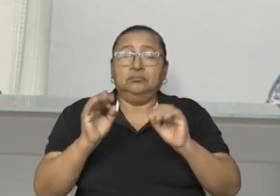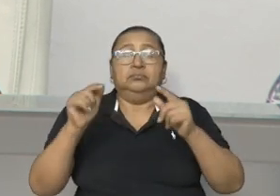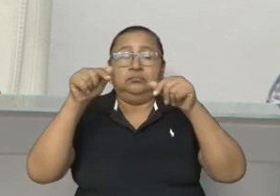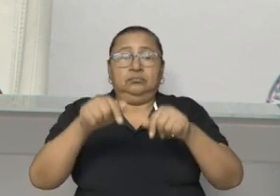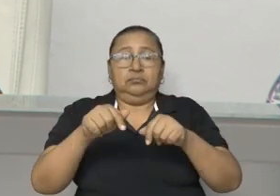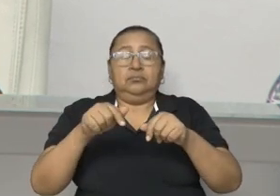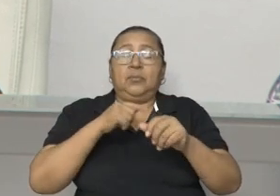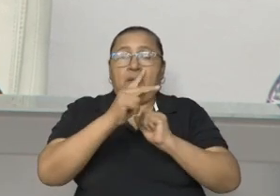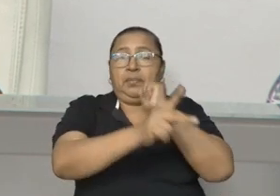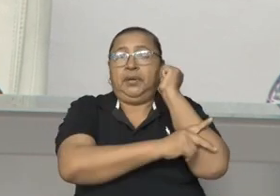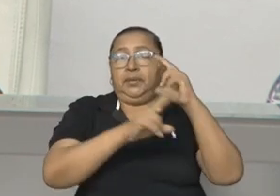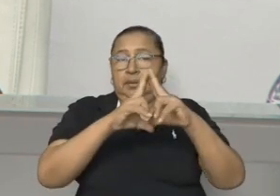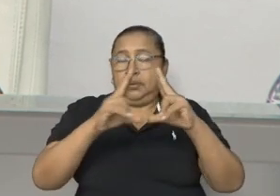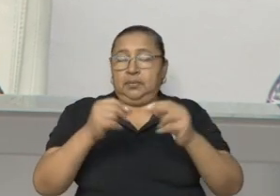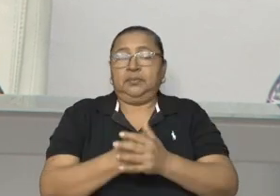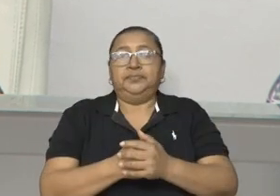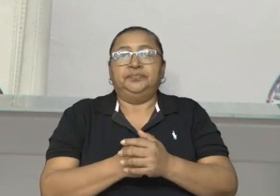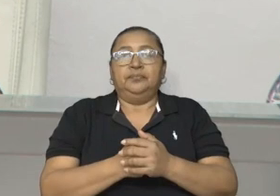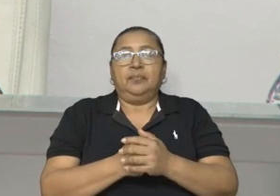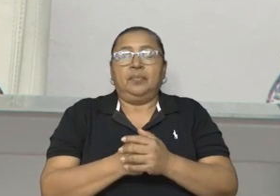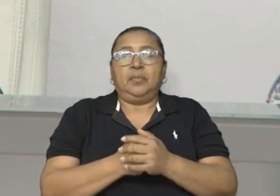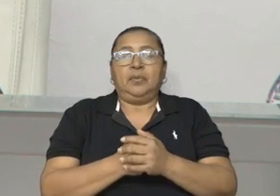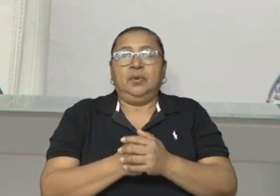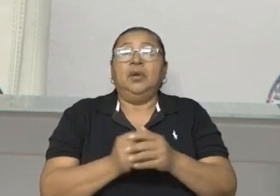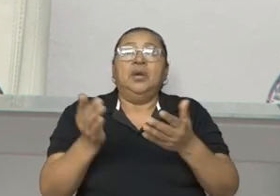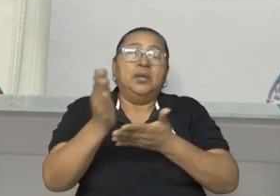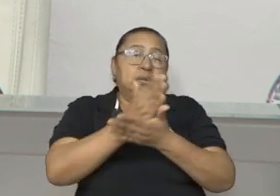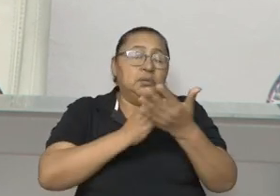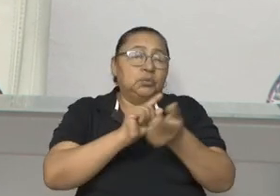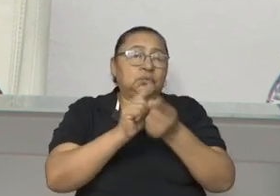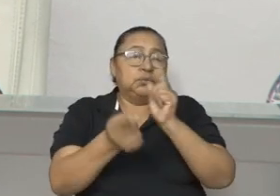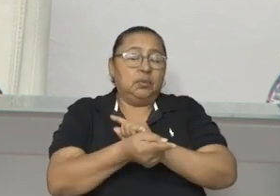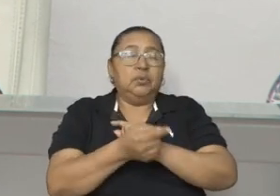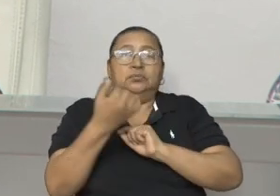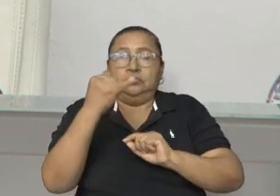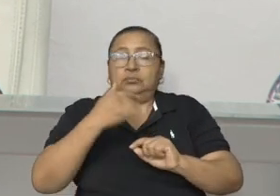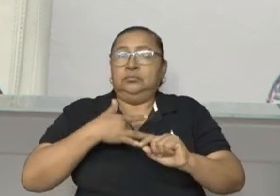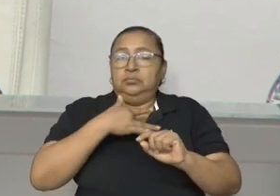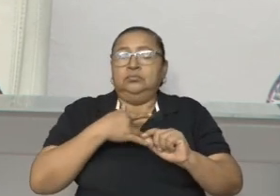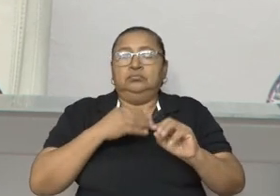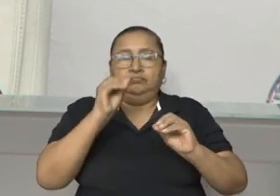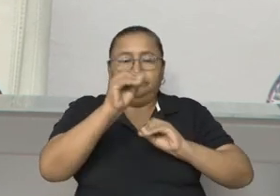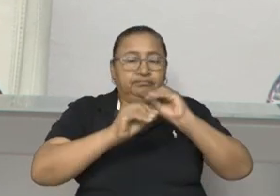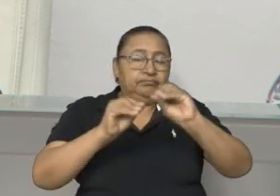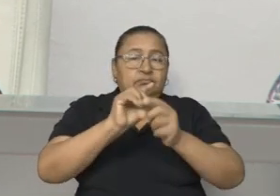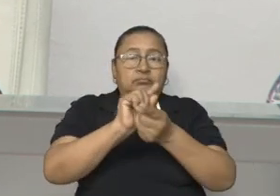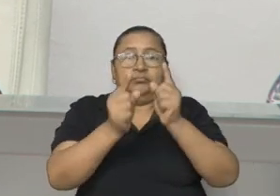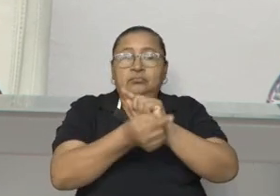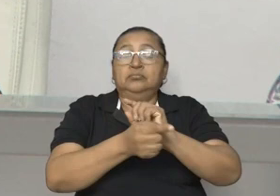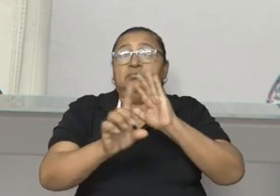del Estado de Nicaragua. Dentro de esos cambios, es necesario adecuar la ley número